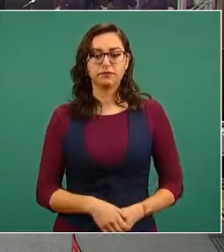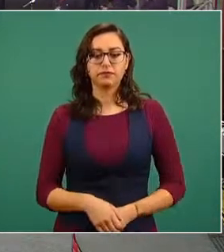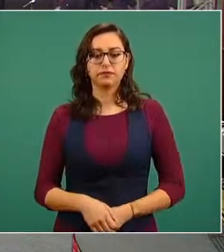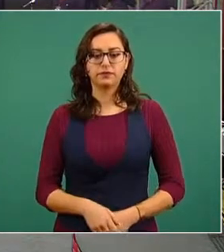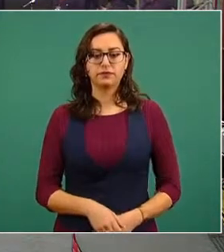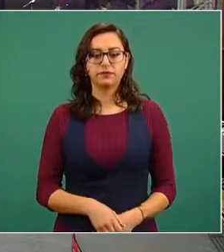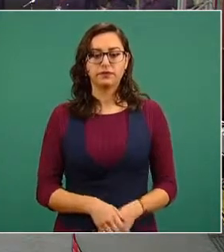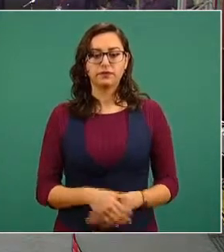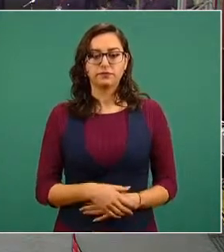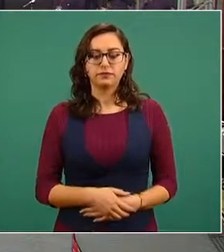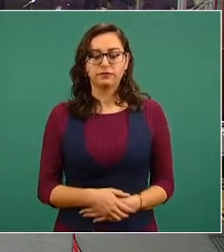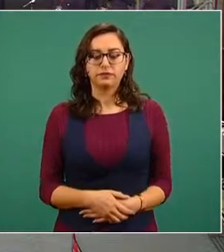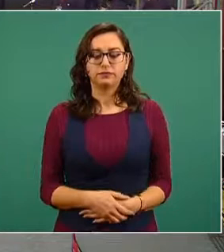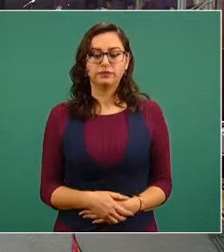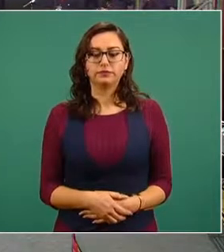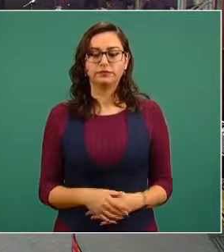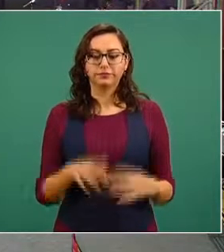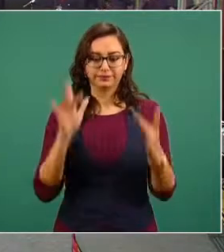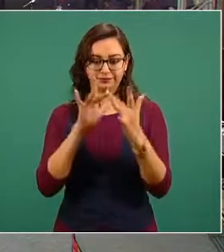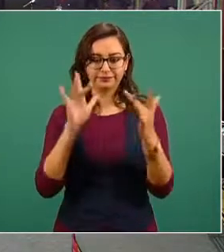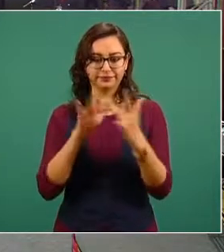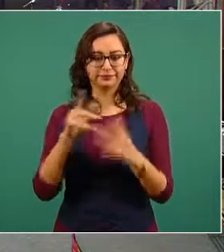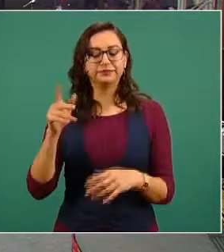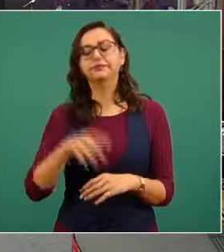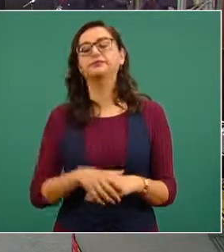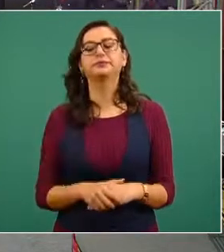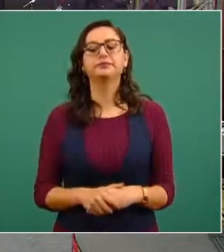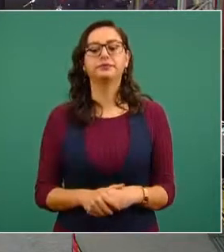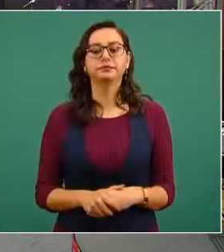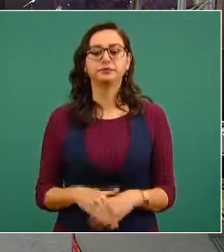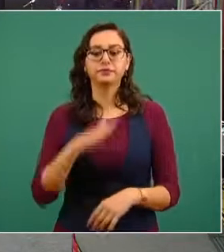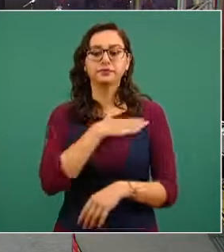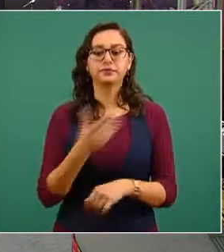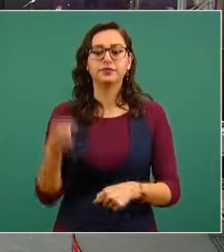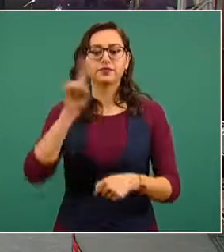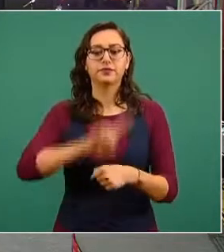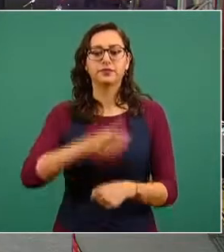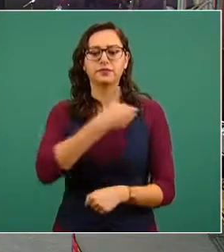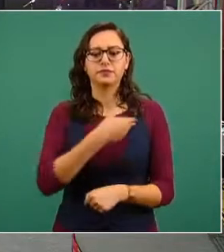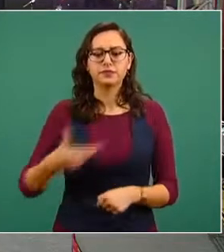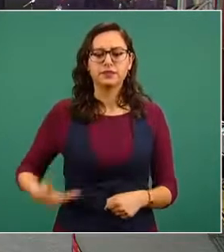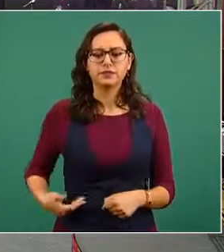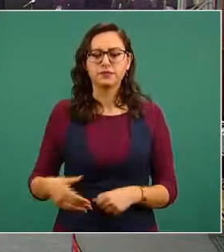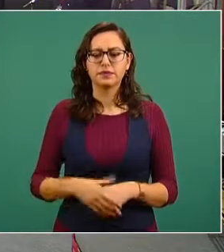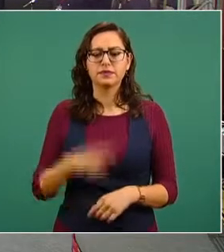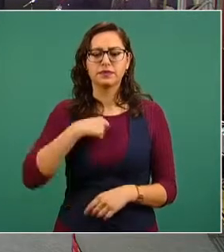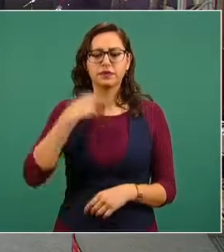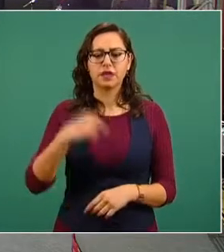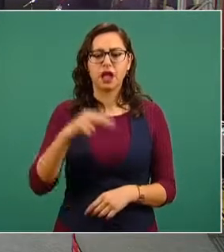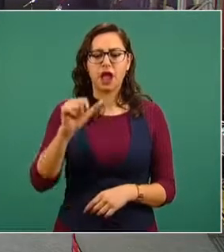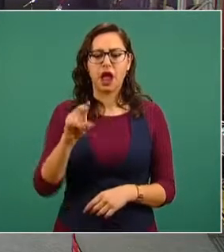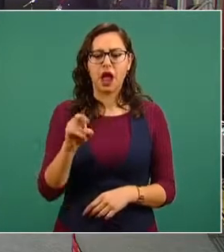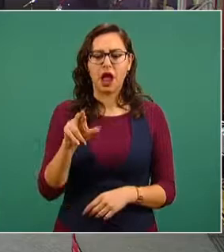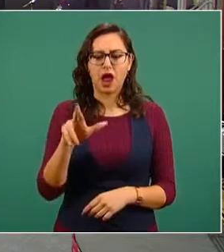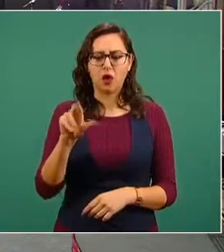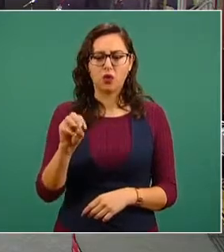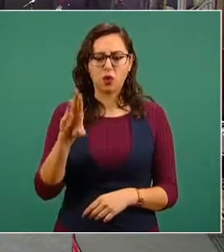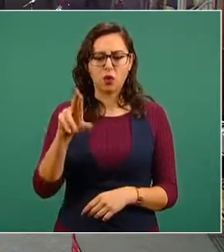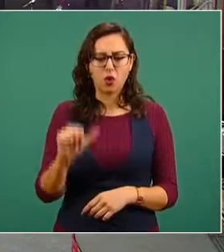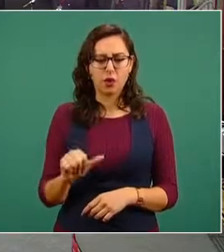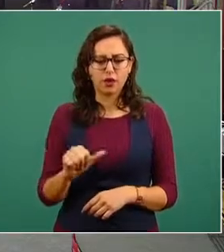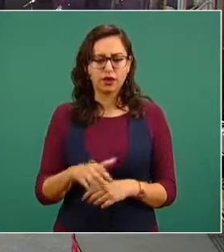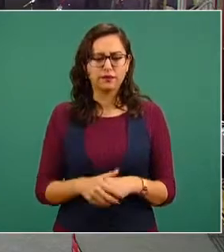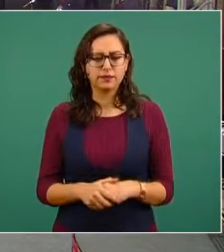Lesslie, escuchamos. Buenos días, señor presidente. Mi nombre es Aurora Salazar Valle, terminada de la actuar,